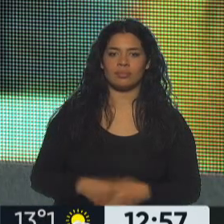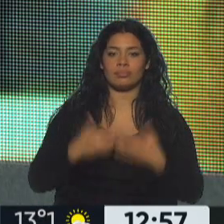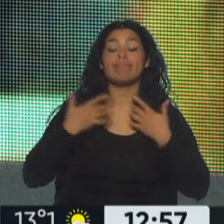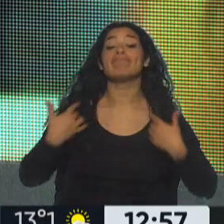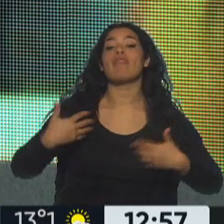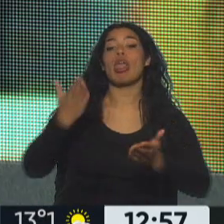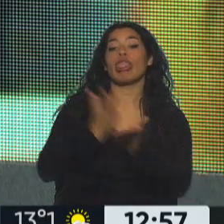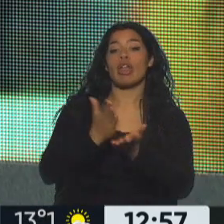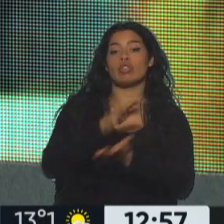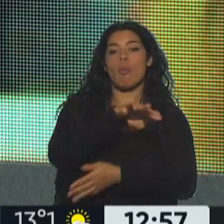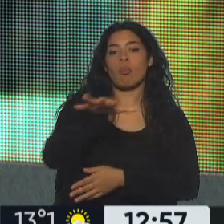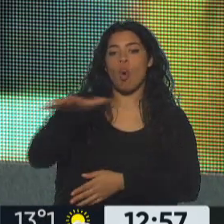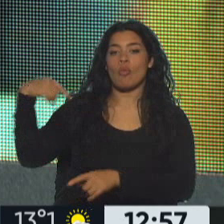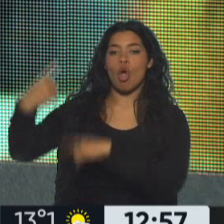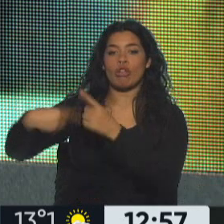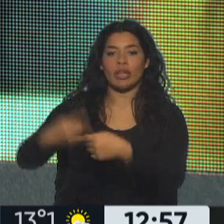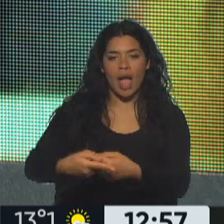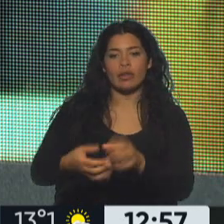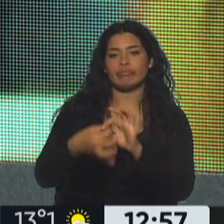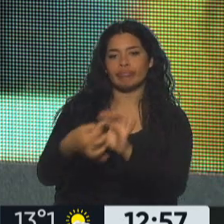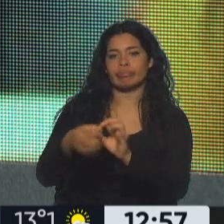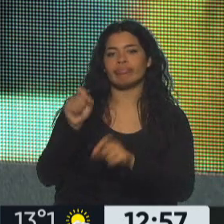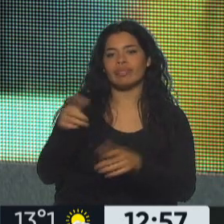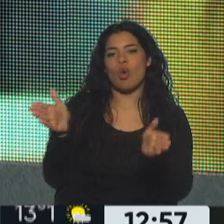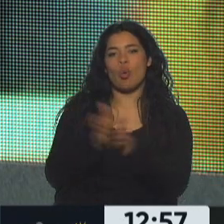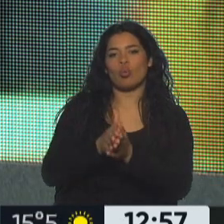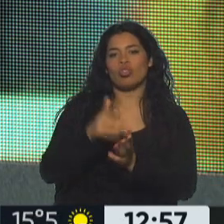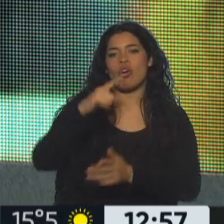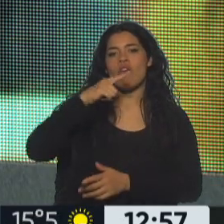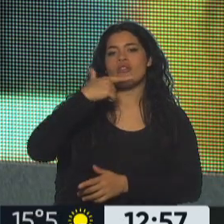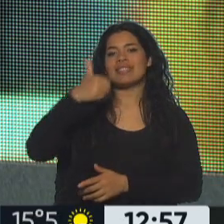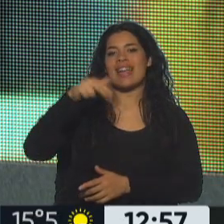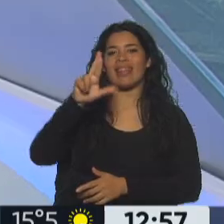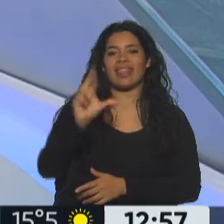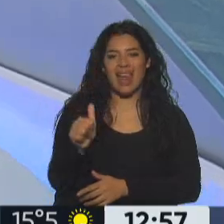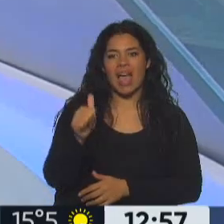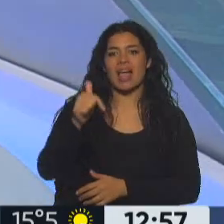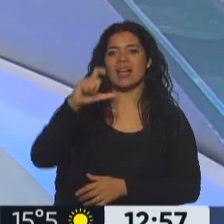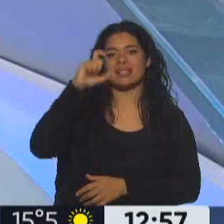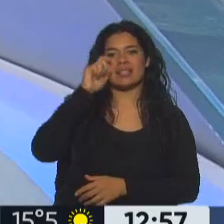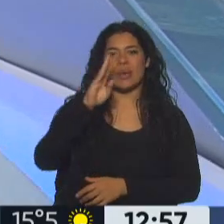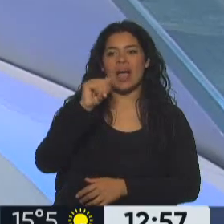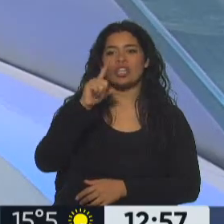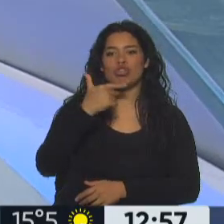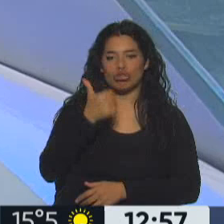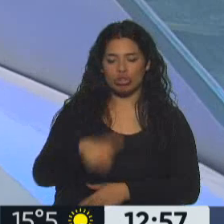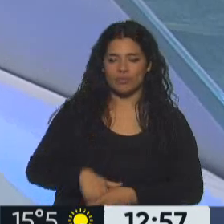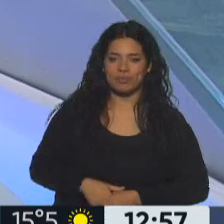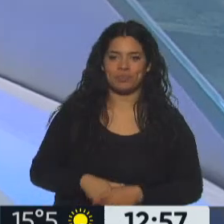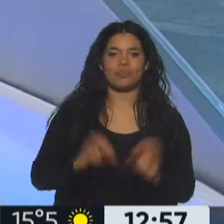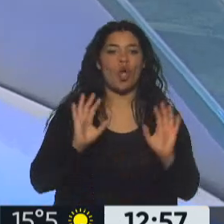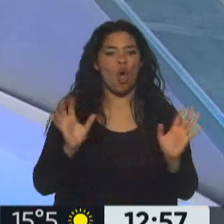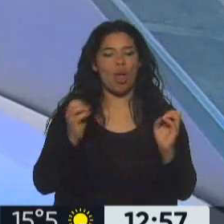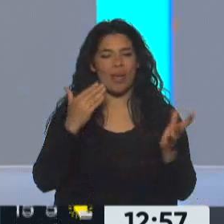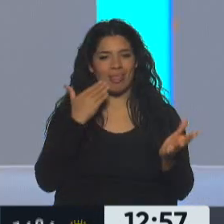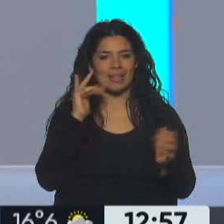Derechos de los pueblos indígenas, ya nos metemos con este tema hasta Sandra Ceballos. Sandra, bienvenida. ¿Cómo estamos? Hola, ¿qué tal? Pablo, bien. Buenas tardes. Sí,